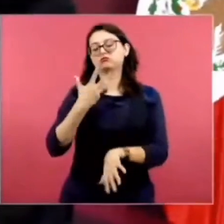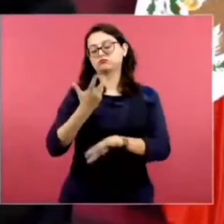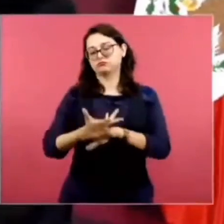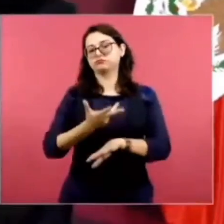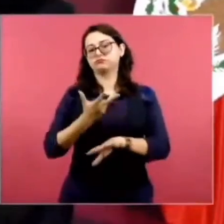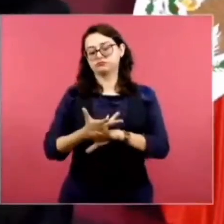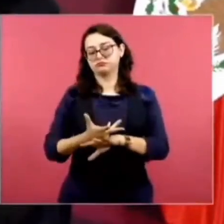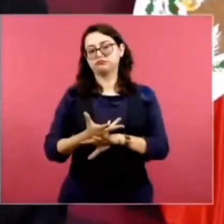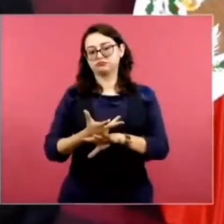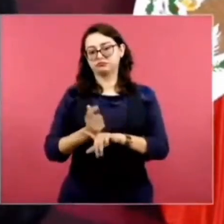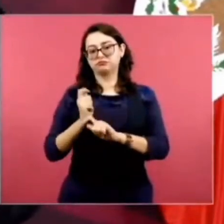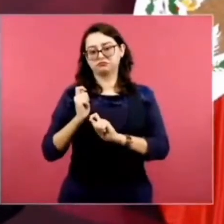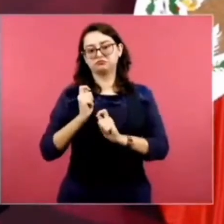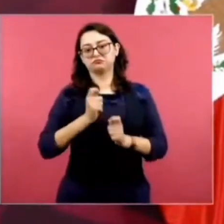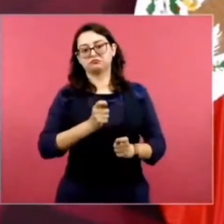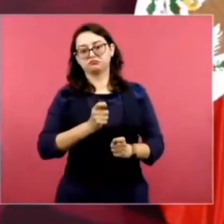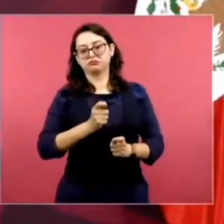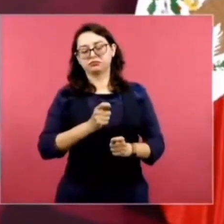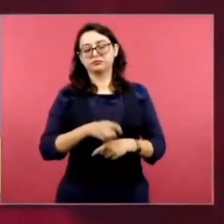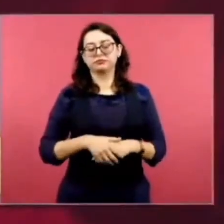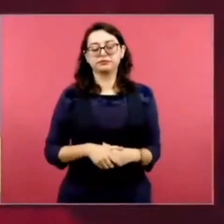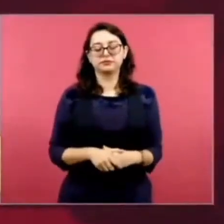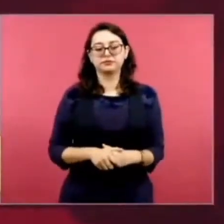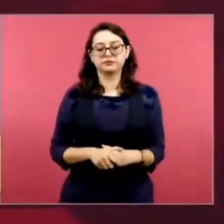del canal,